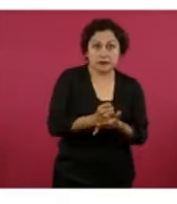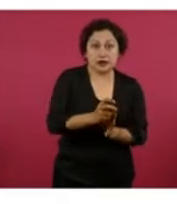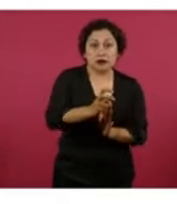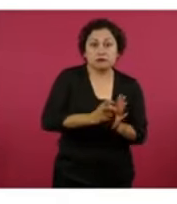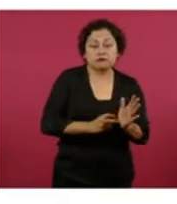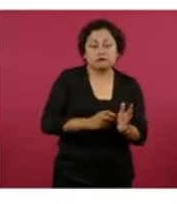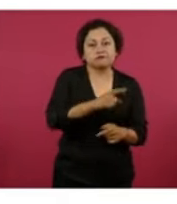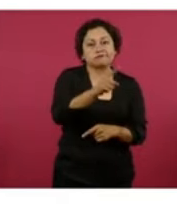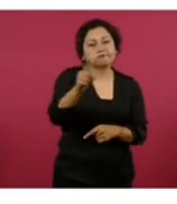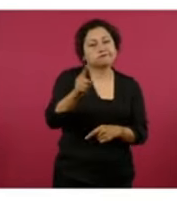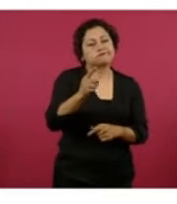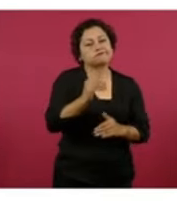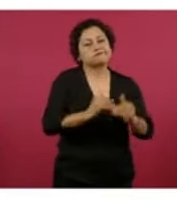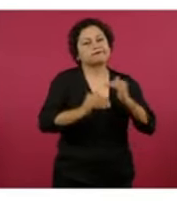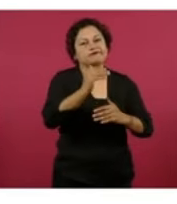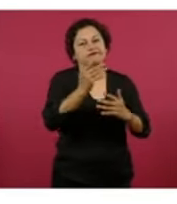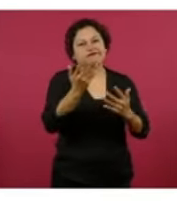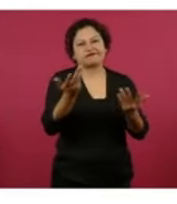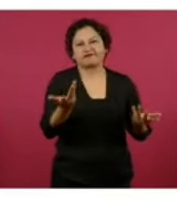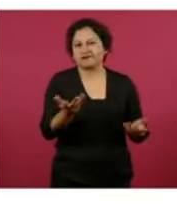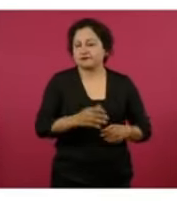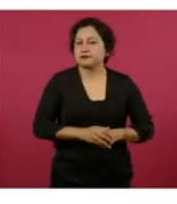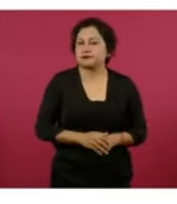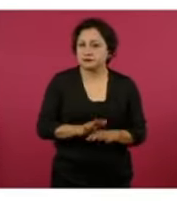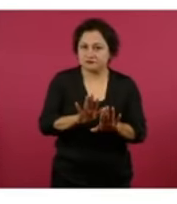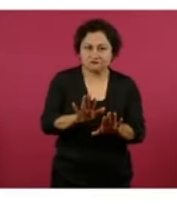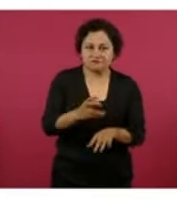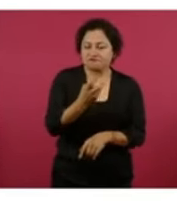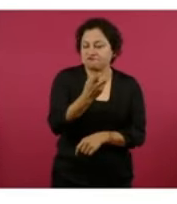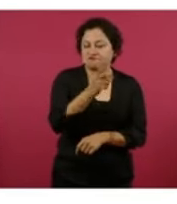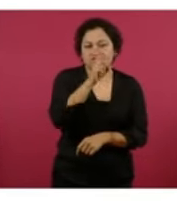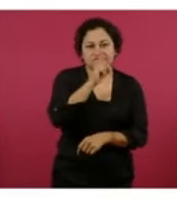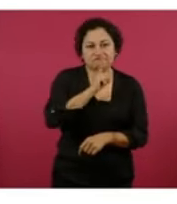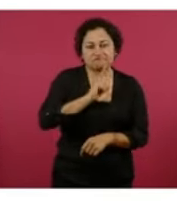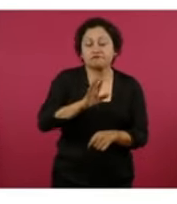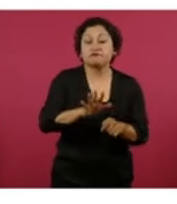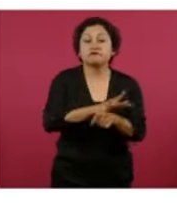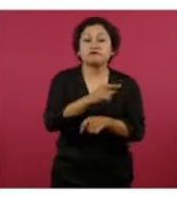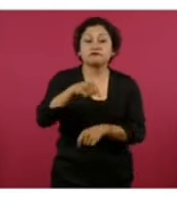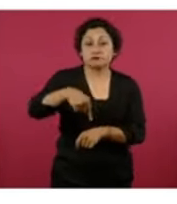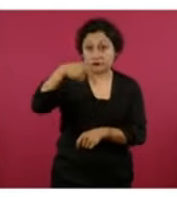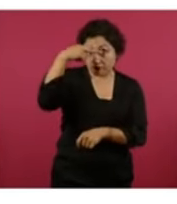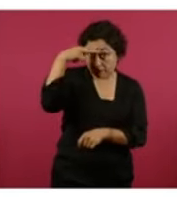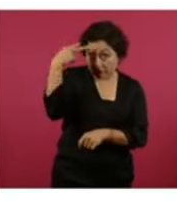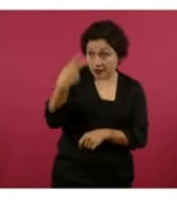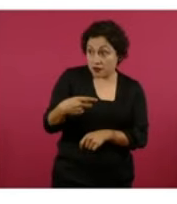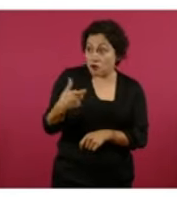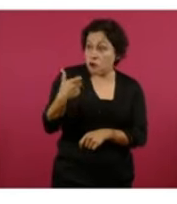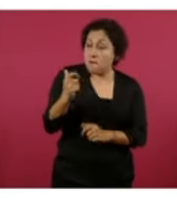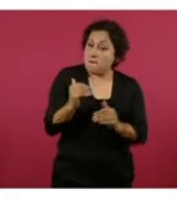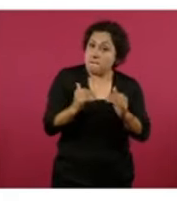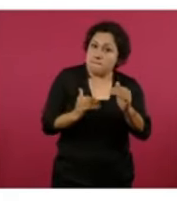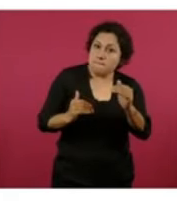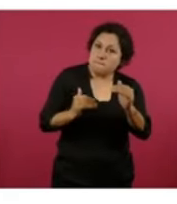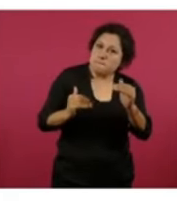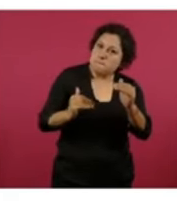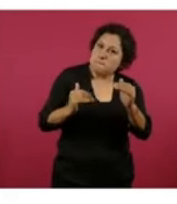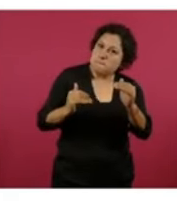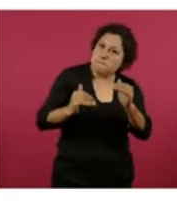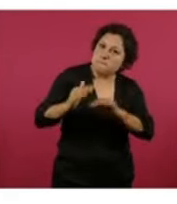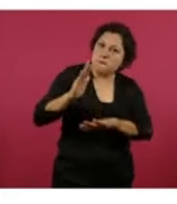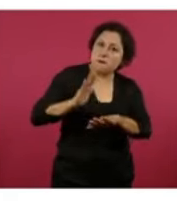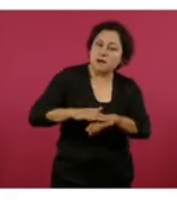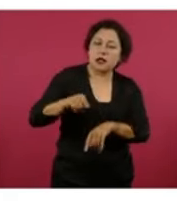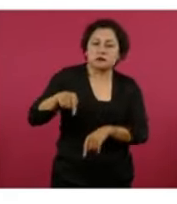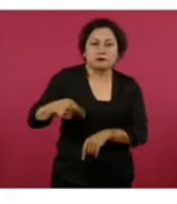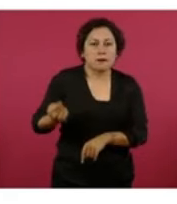El peso es la segunda moneda más apreciada a nivel mundial. Este gobierno será el primero después de más de 50